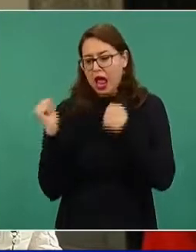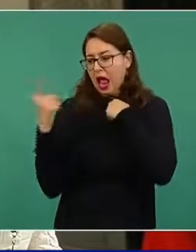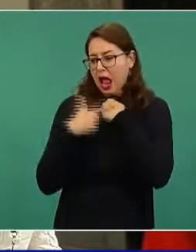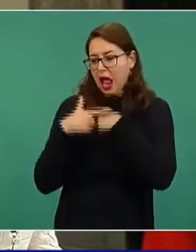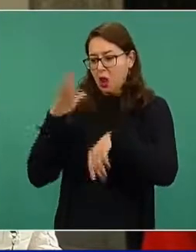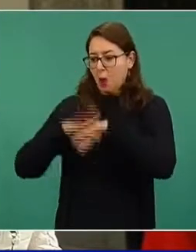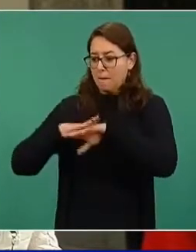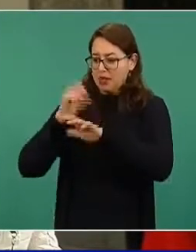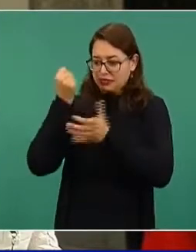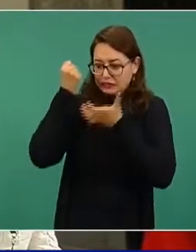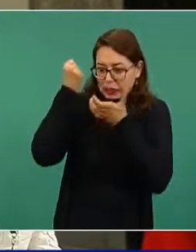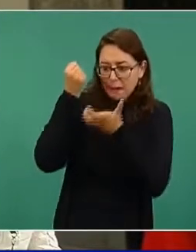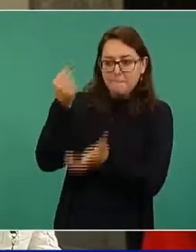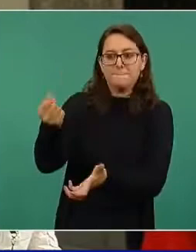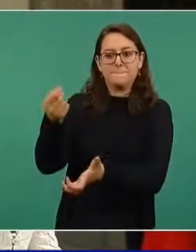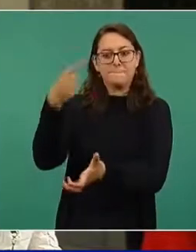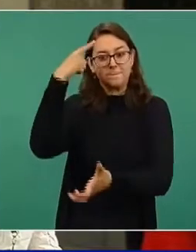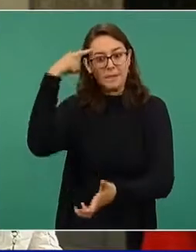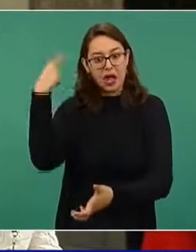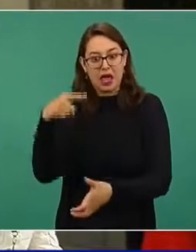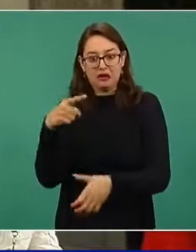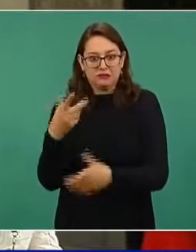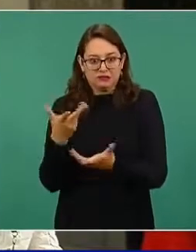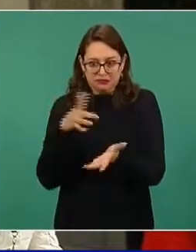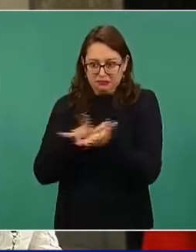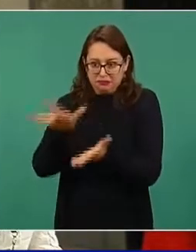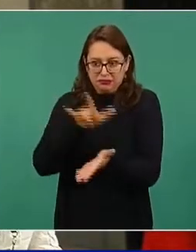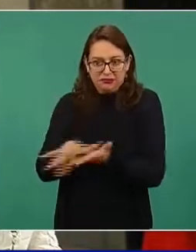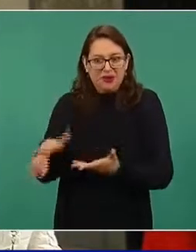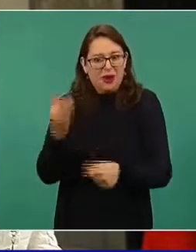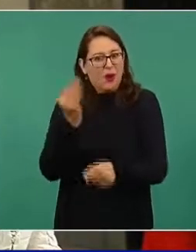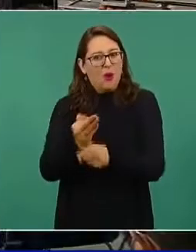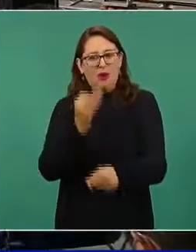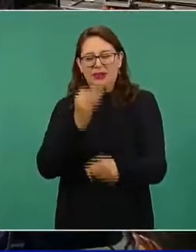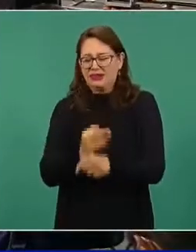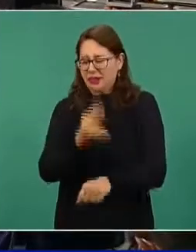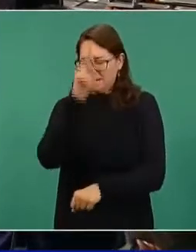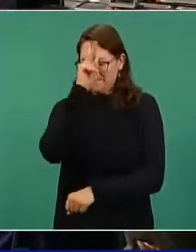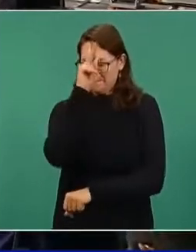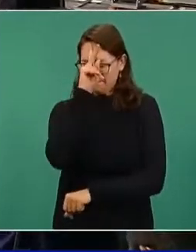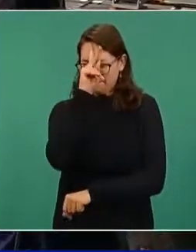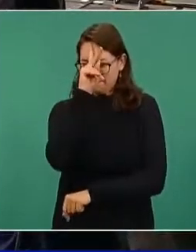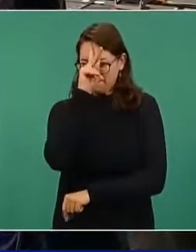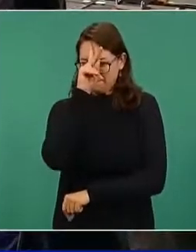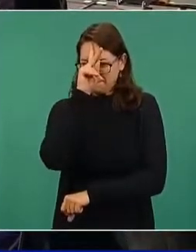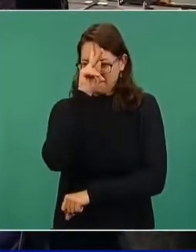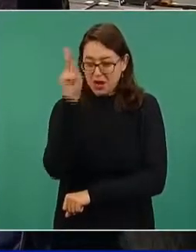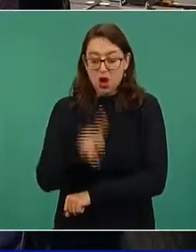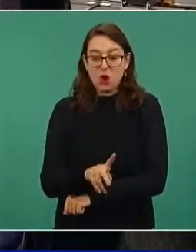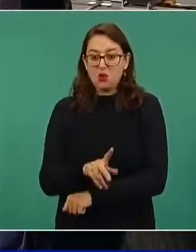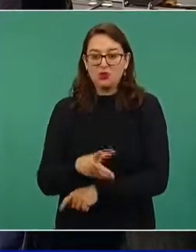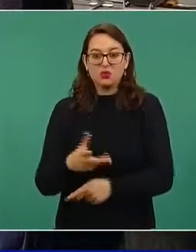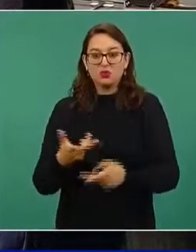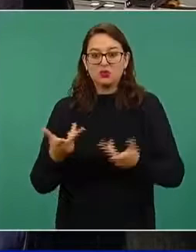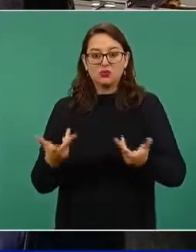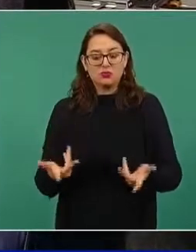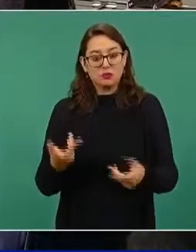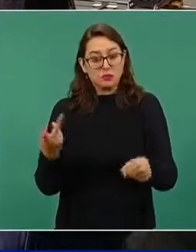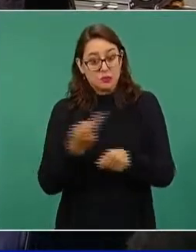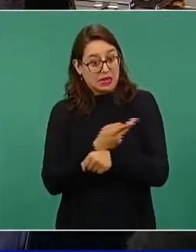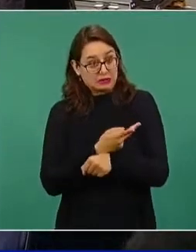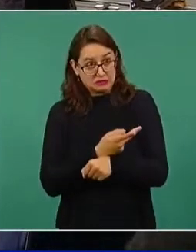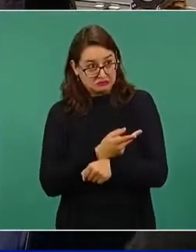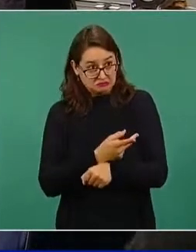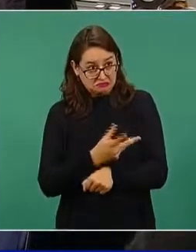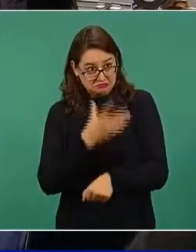institución en lo que es su peor momento de crisis? Hay críticos que dirán que simplemente no toman en serio la